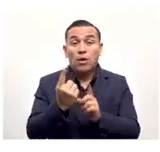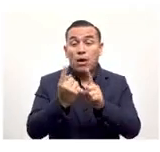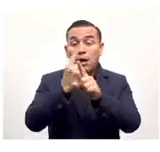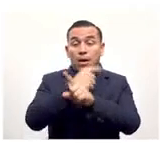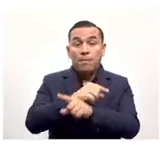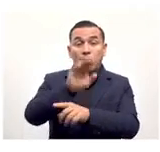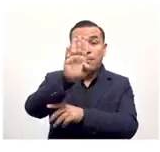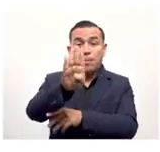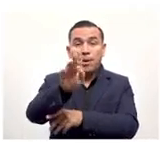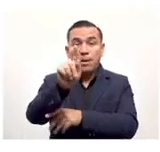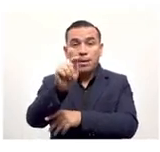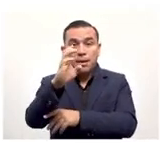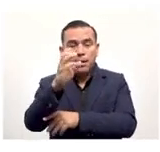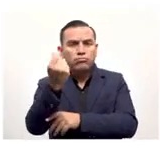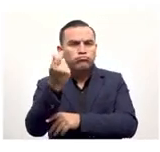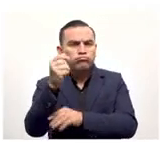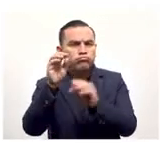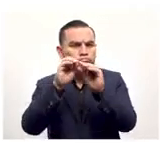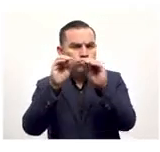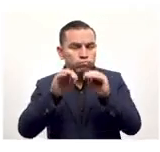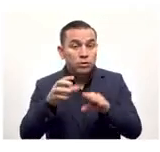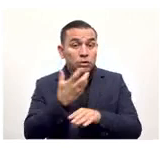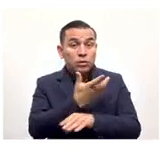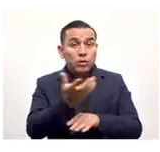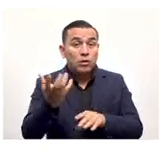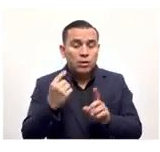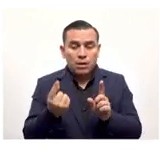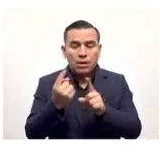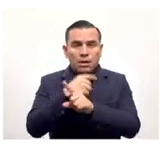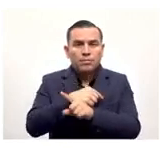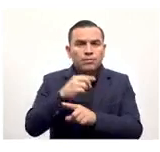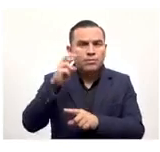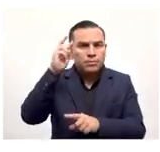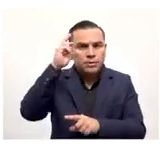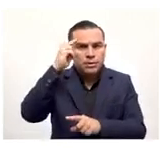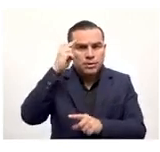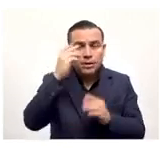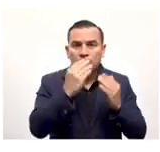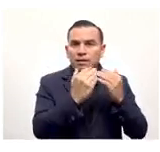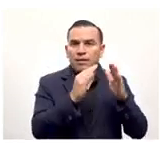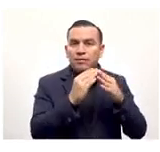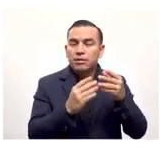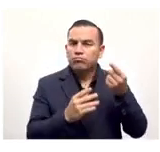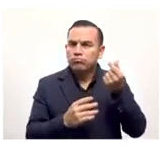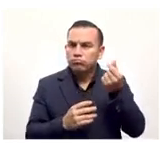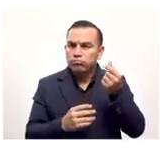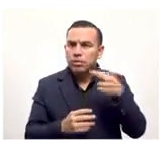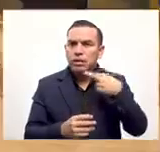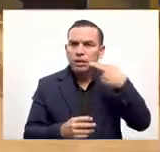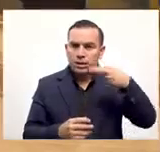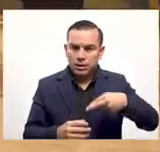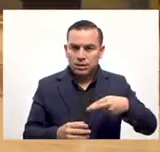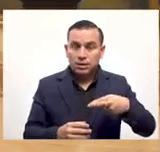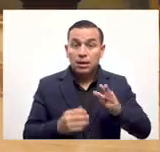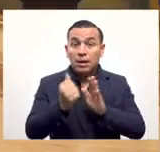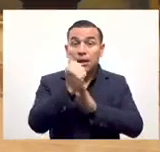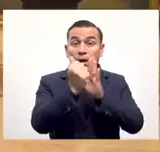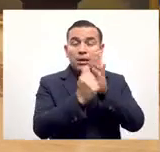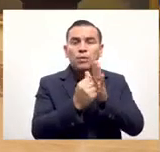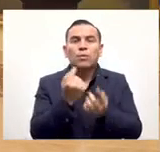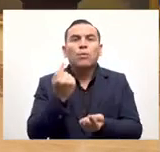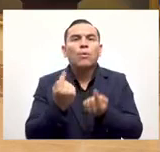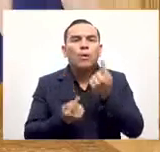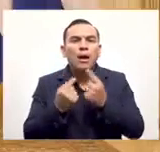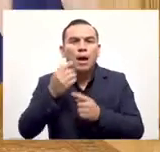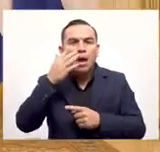Los intercambios en Bitcoin no estarán sujetos a impuestos sobre las ganancias de capital, al igual que cualquier moneda de curso legal. Este es un artículo que